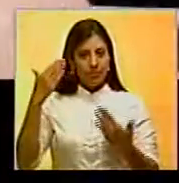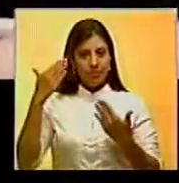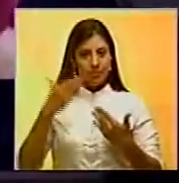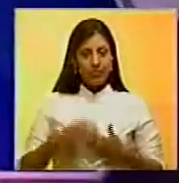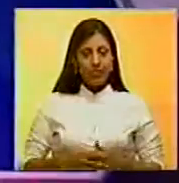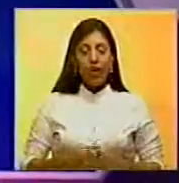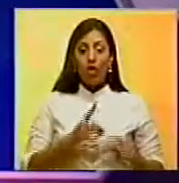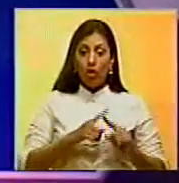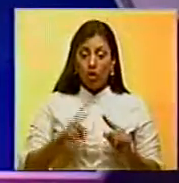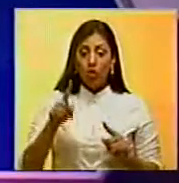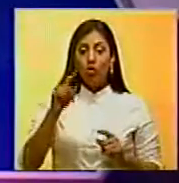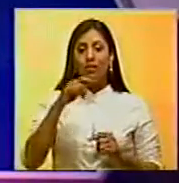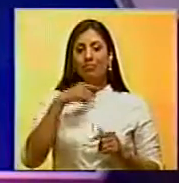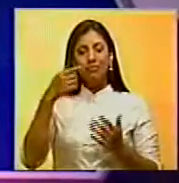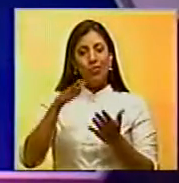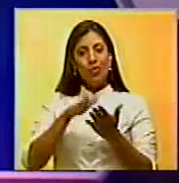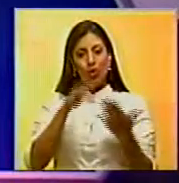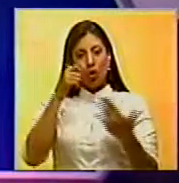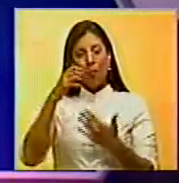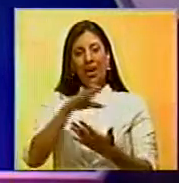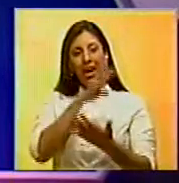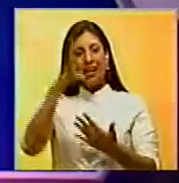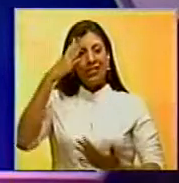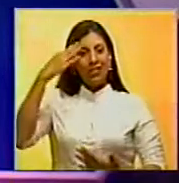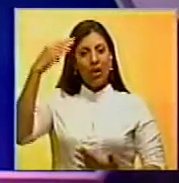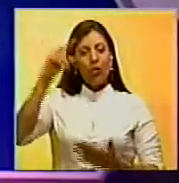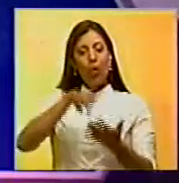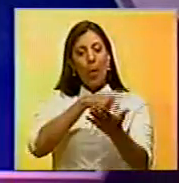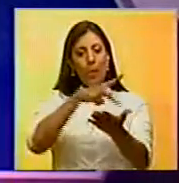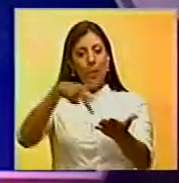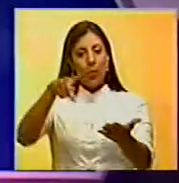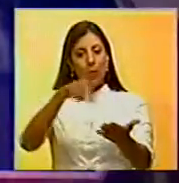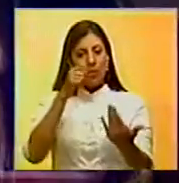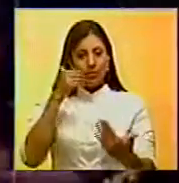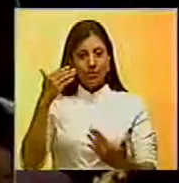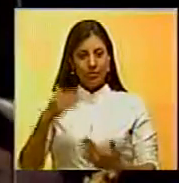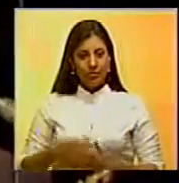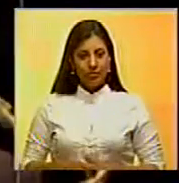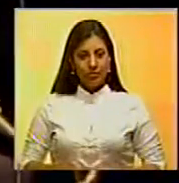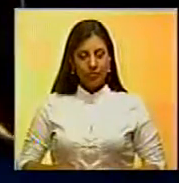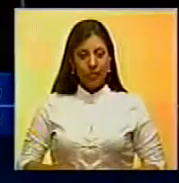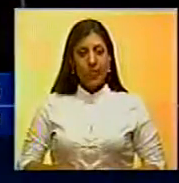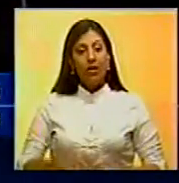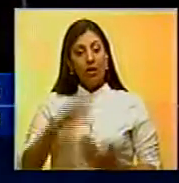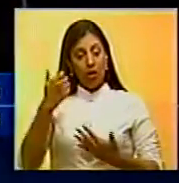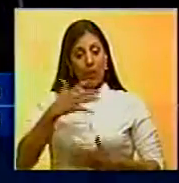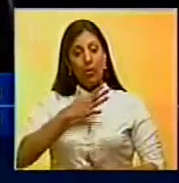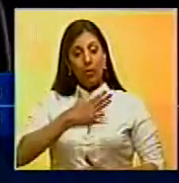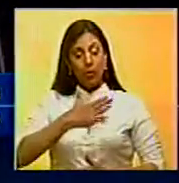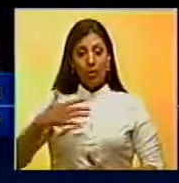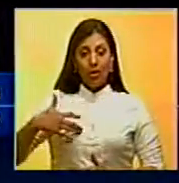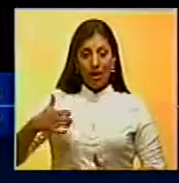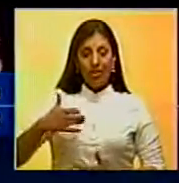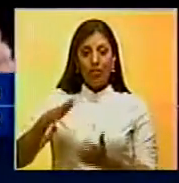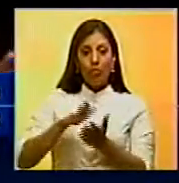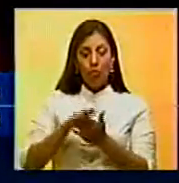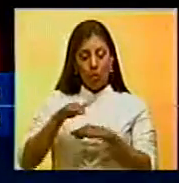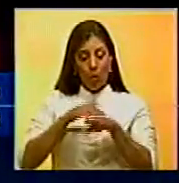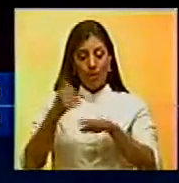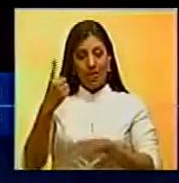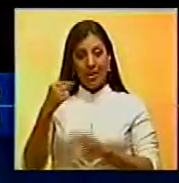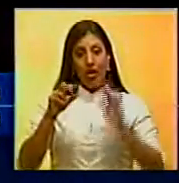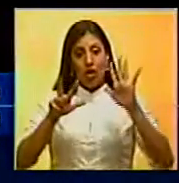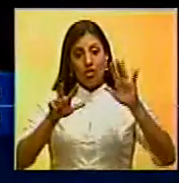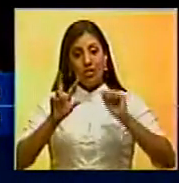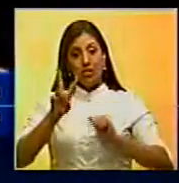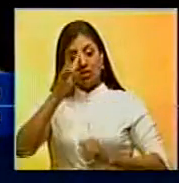Y seguimos con el penoso fallecimiento del cantautor y poeta Leonard Cohen. El canadiense Leonard Cohen falleció este jueves a